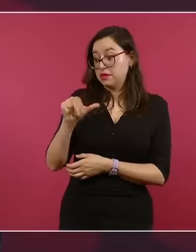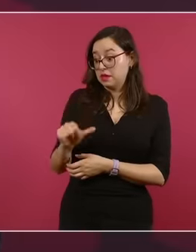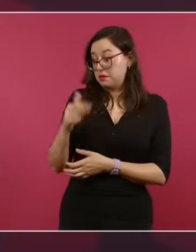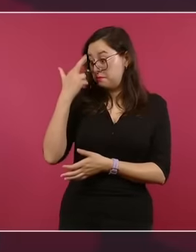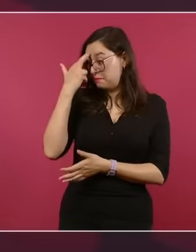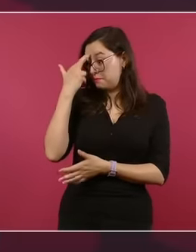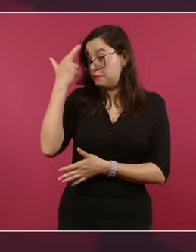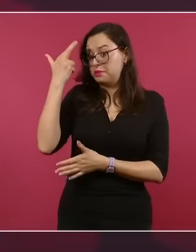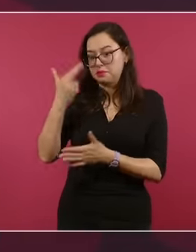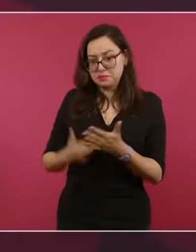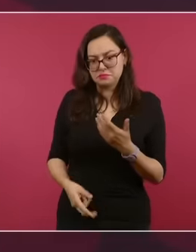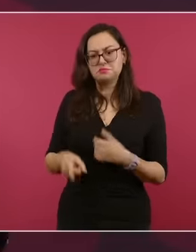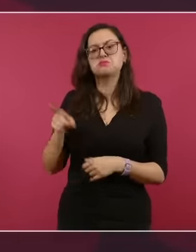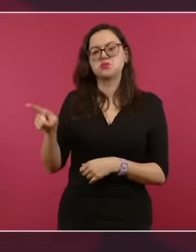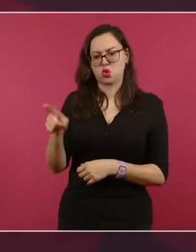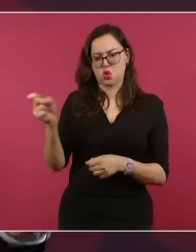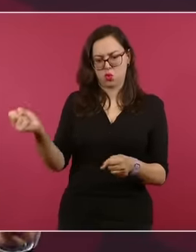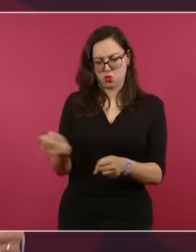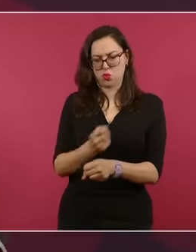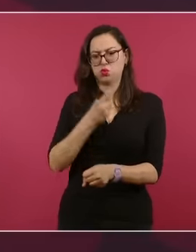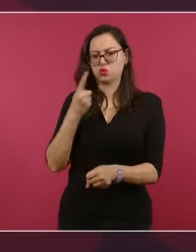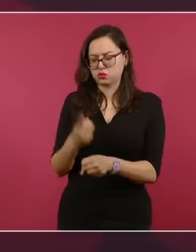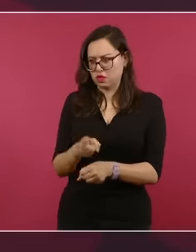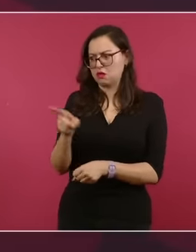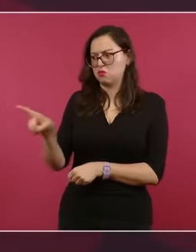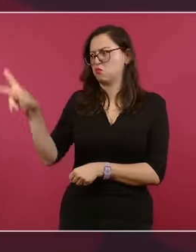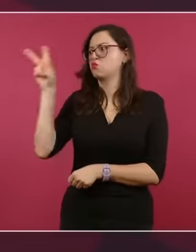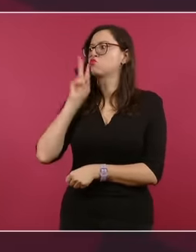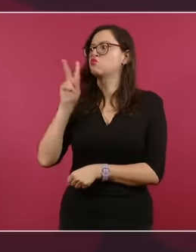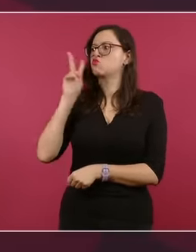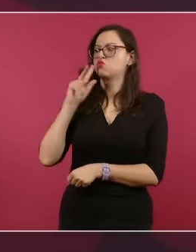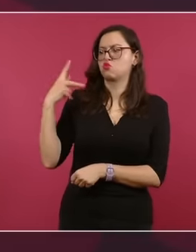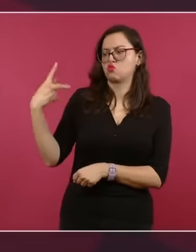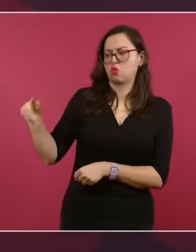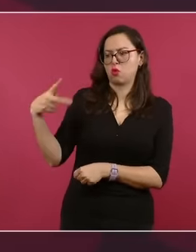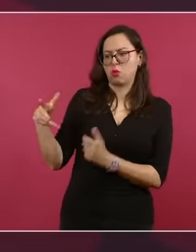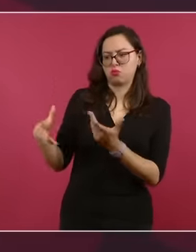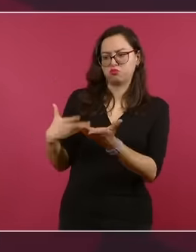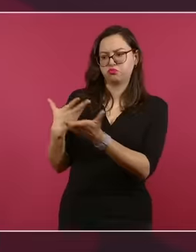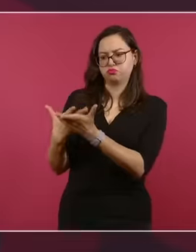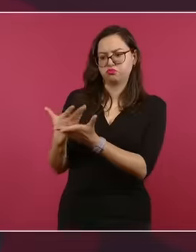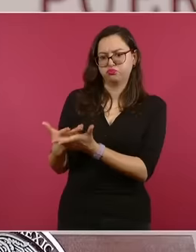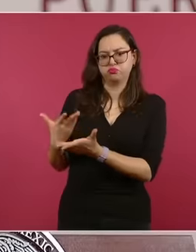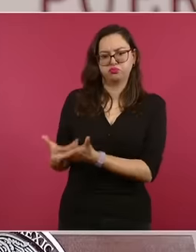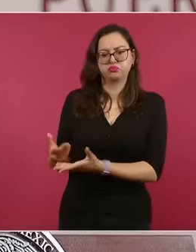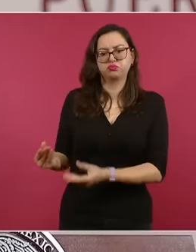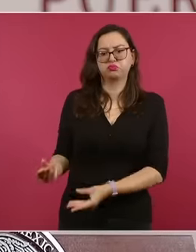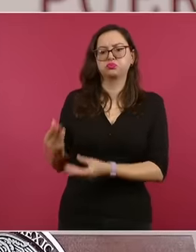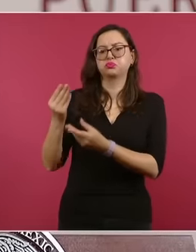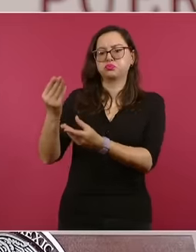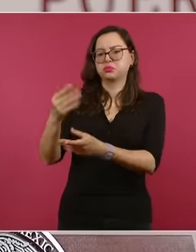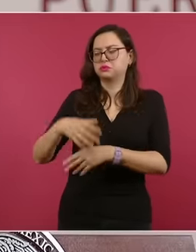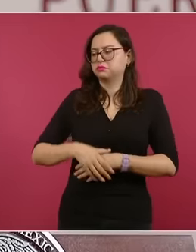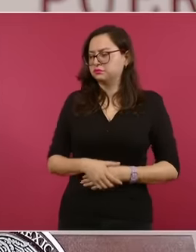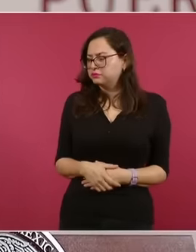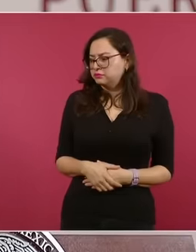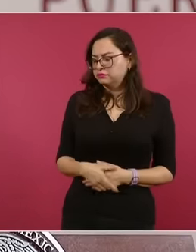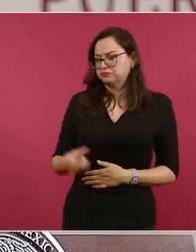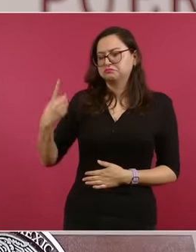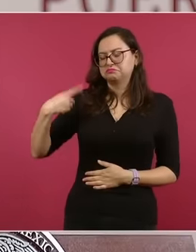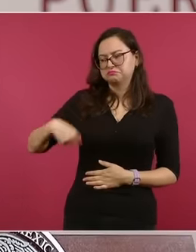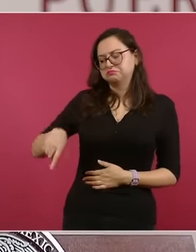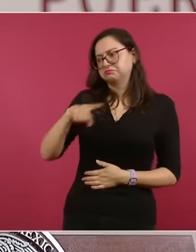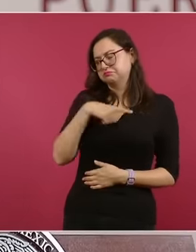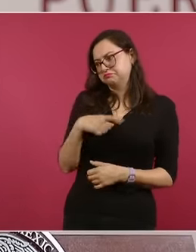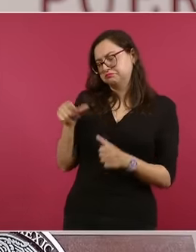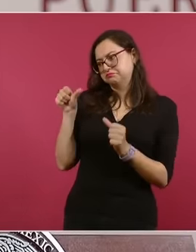Diplomáticas, tendrá la oportunidad de presentar sus argumentos. Hemos escuchado algunos, somos optimistas, el derecho internacional